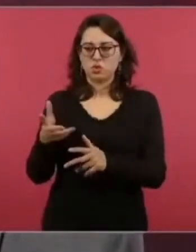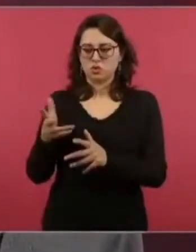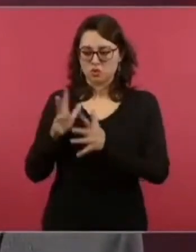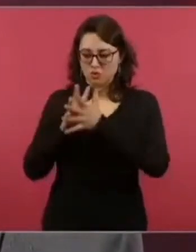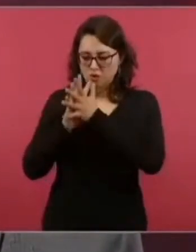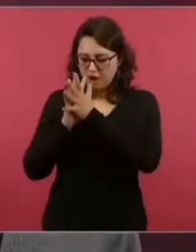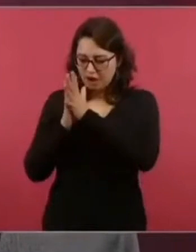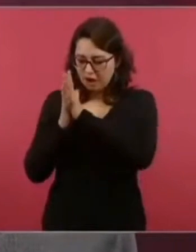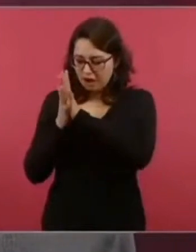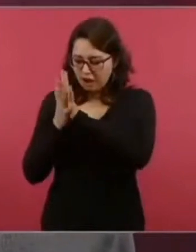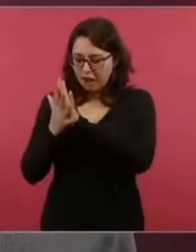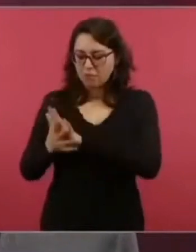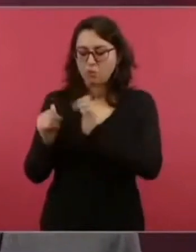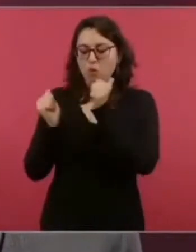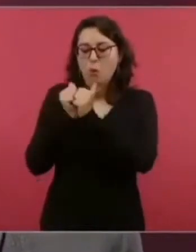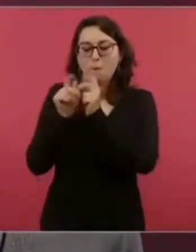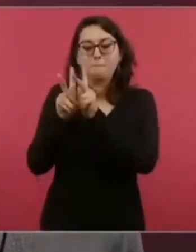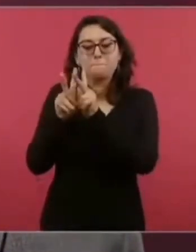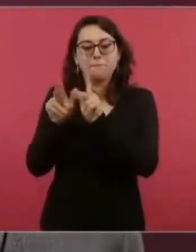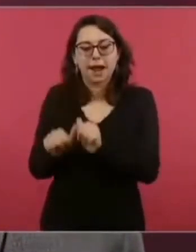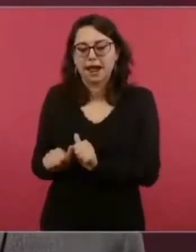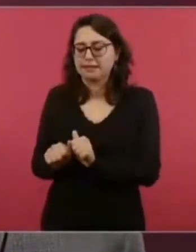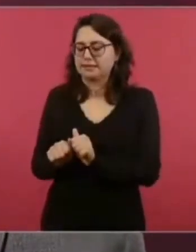transformación por la vía pacífica.